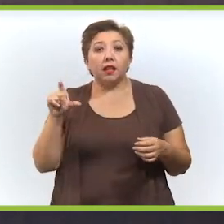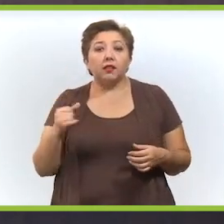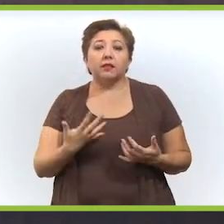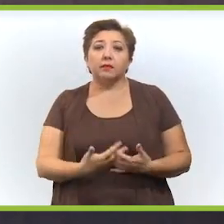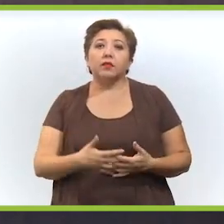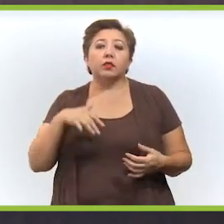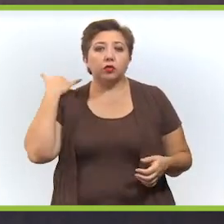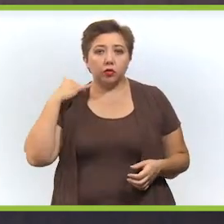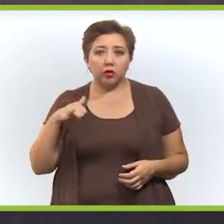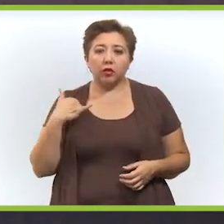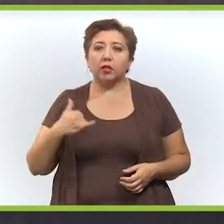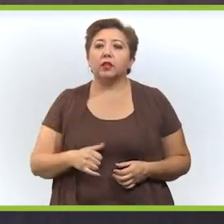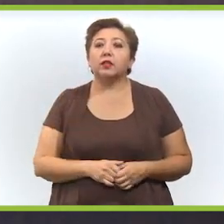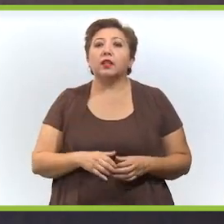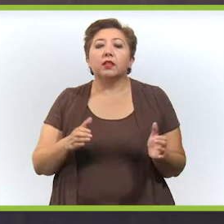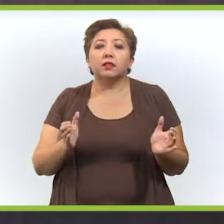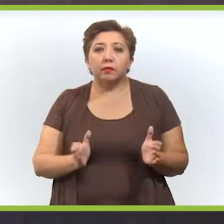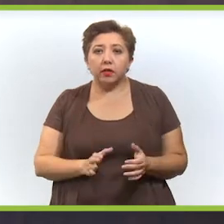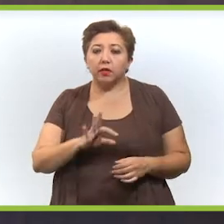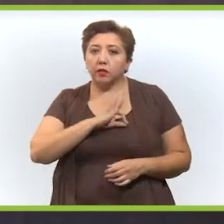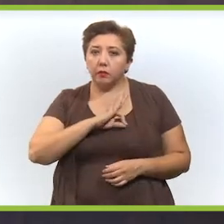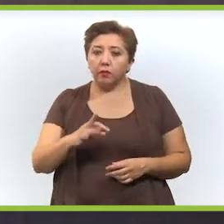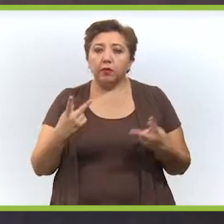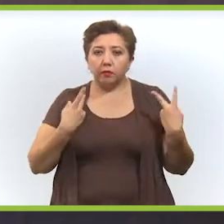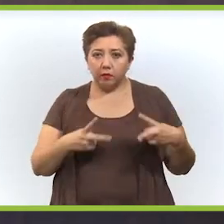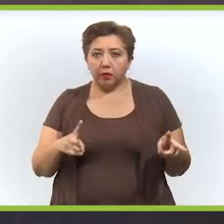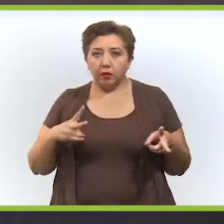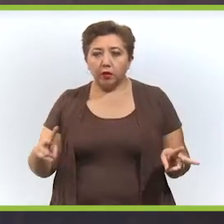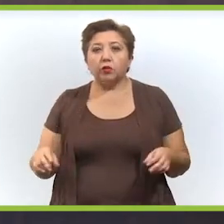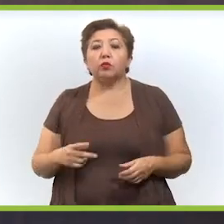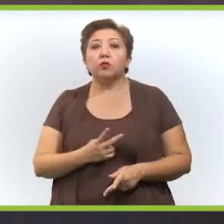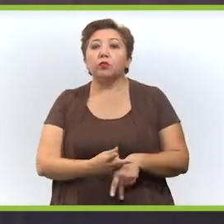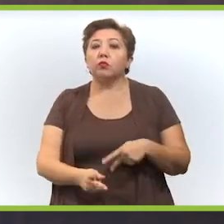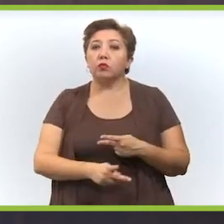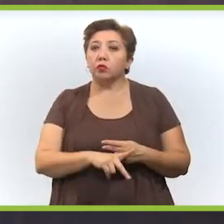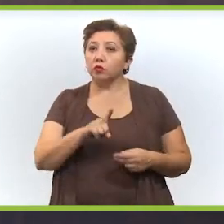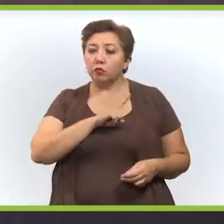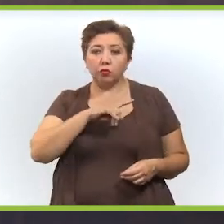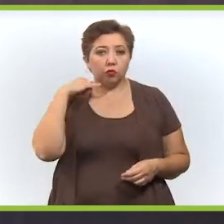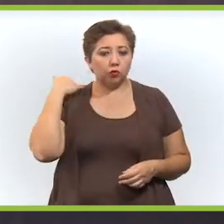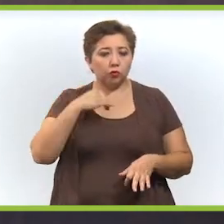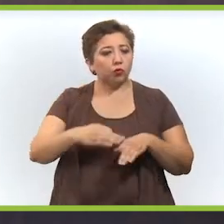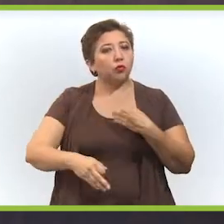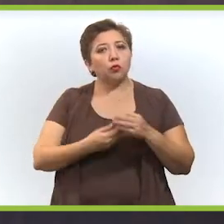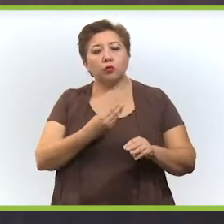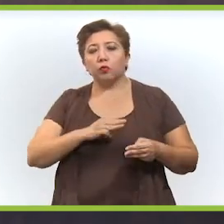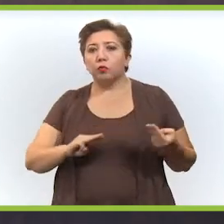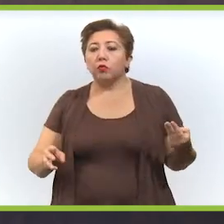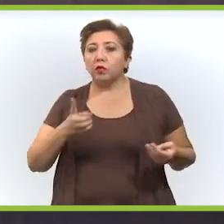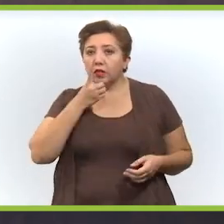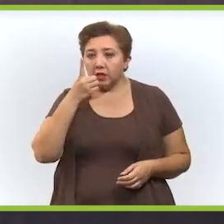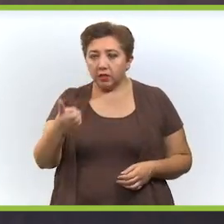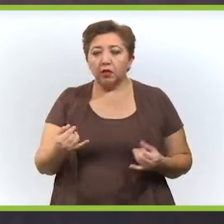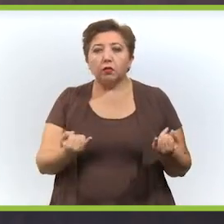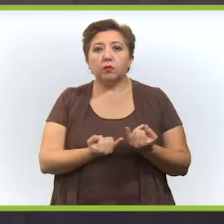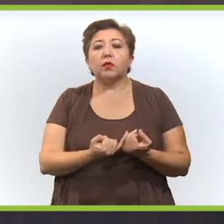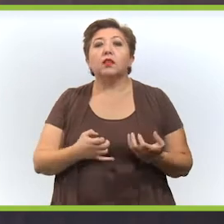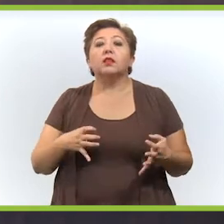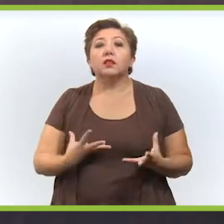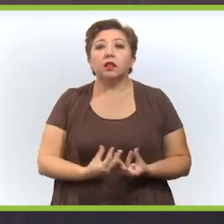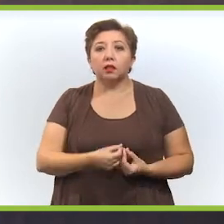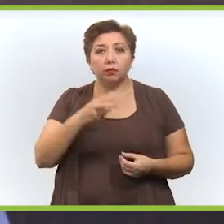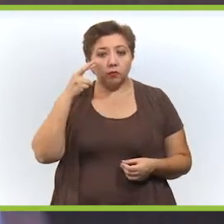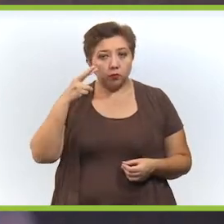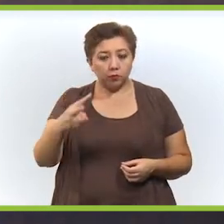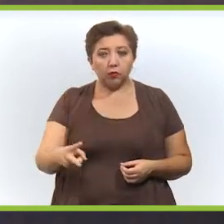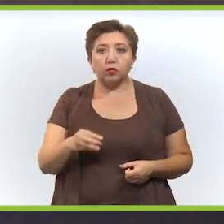que las empresas yucatecas, especialmente las pequeñas, puedan vender sus productos en Amazon, no solo en Yucatán, sino en todo el mundo. Comentarte que a la par de que